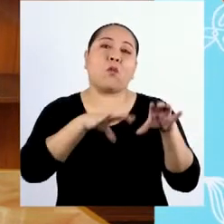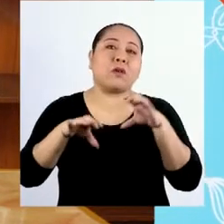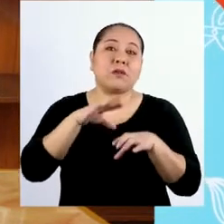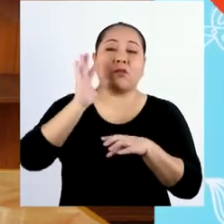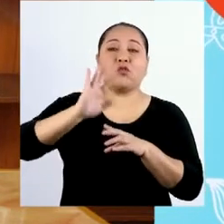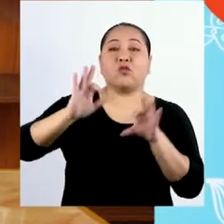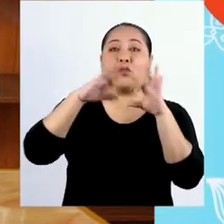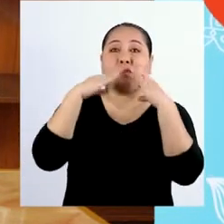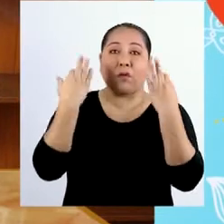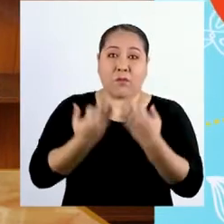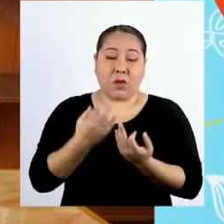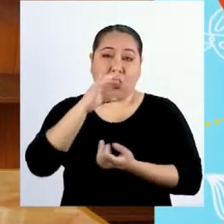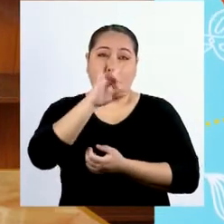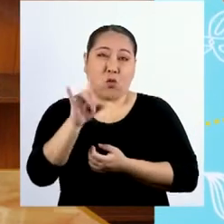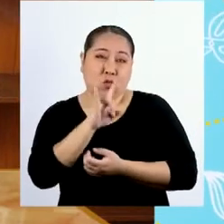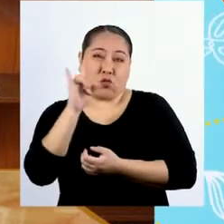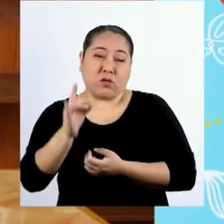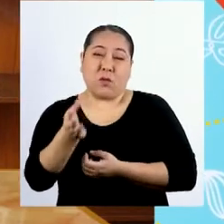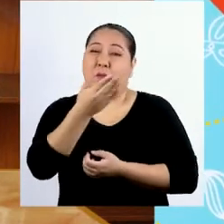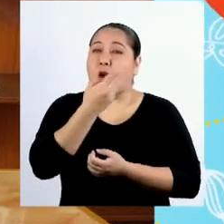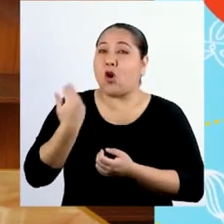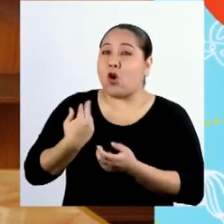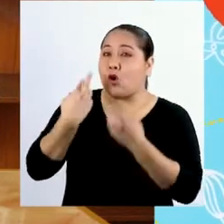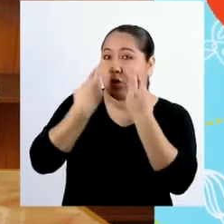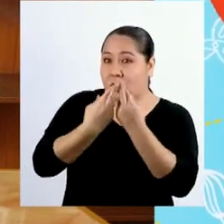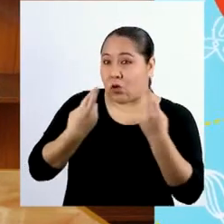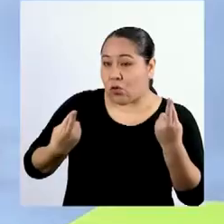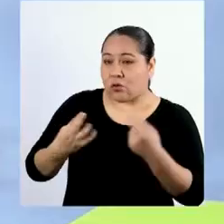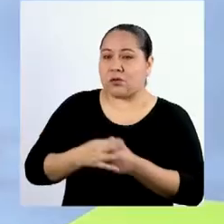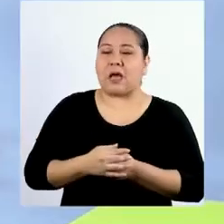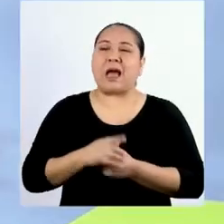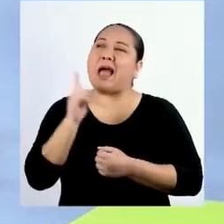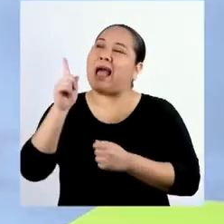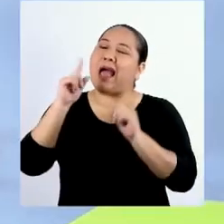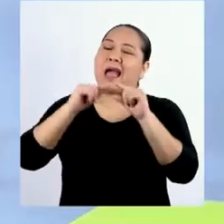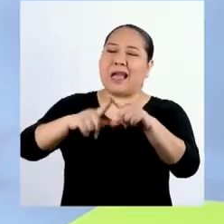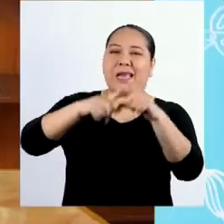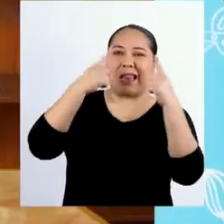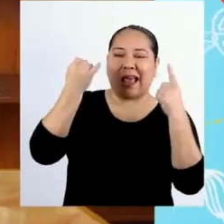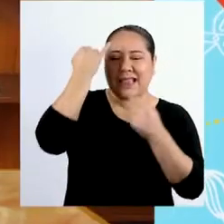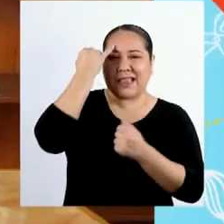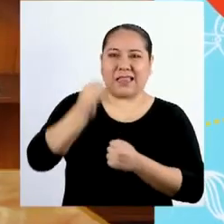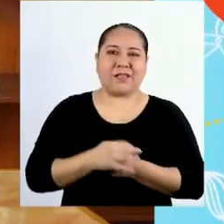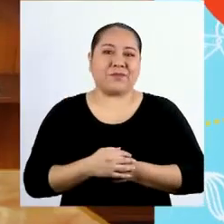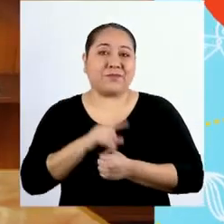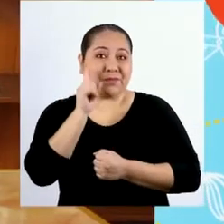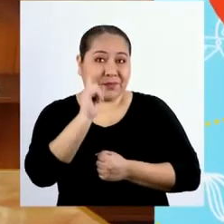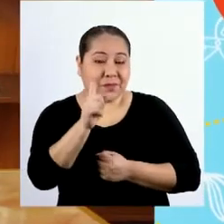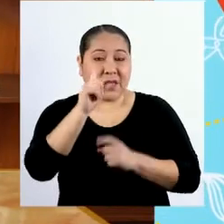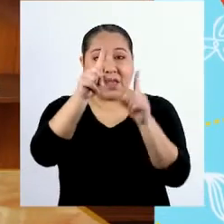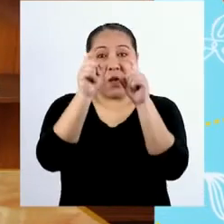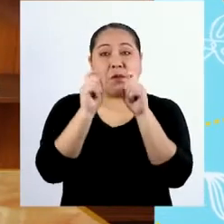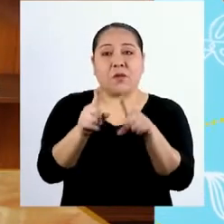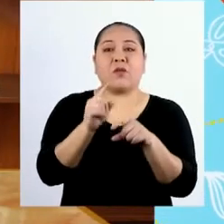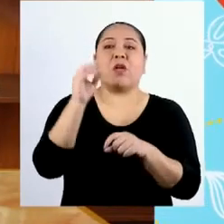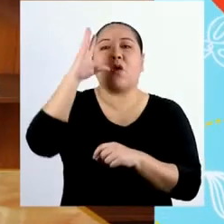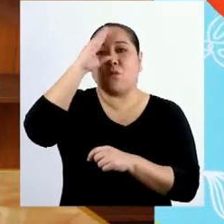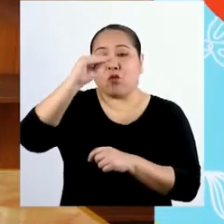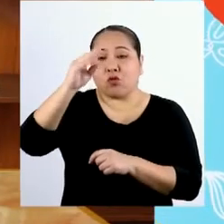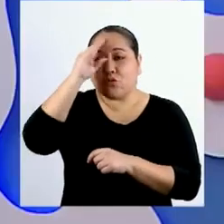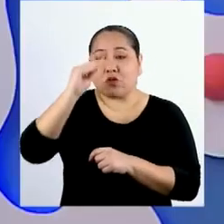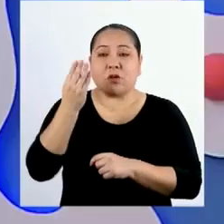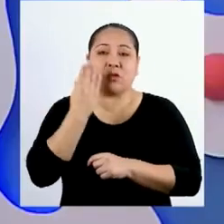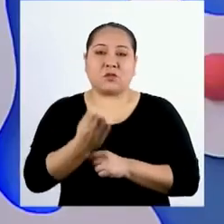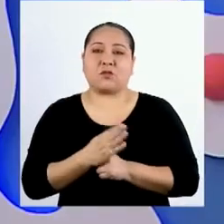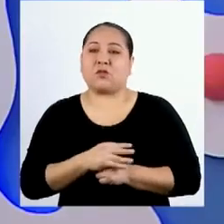hacer para que su familia utilice mejor sus recursos? ¡Gran idea! Entonces, vamos a preguntarles a las